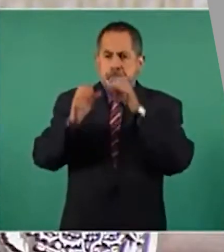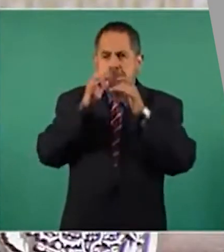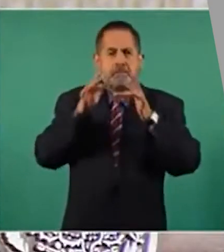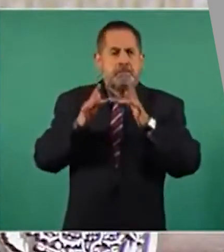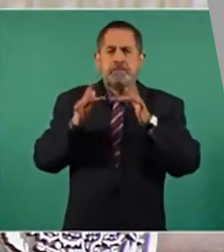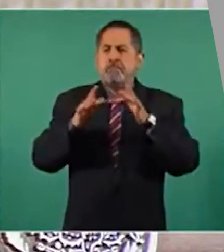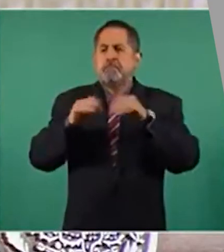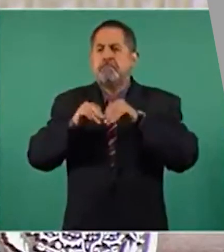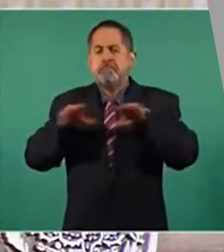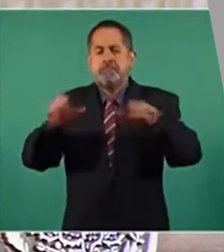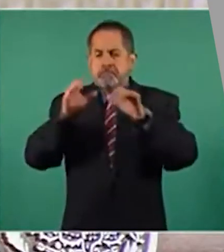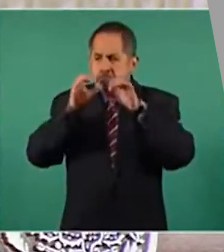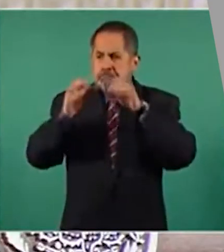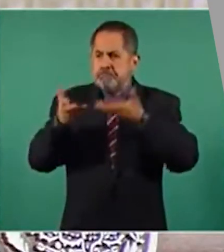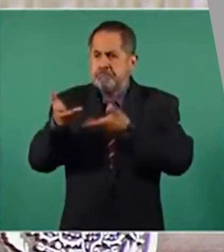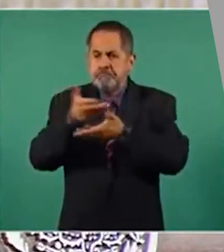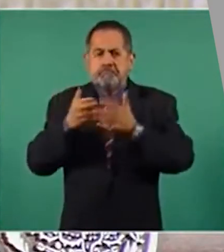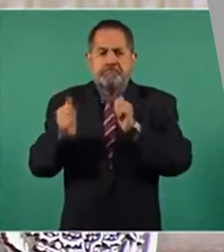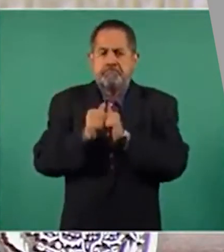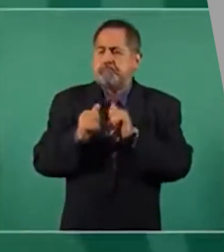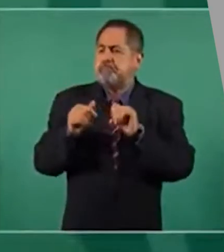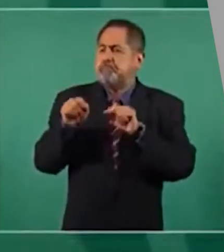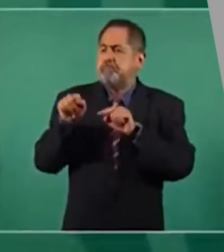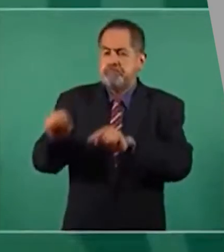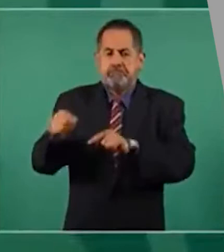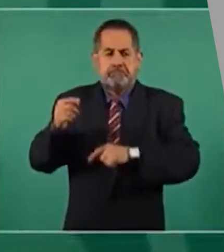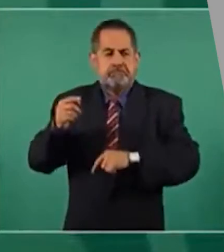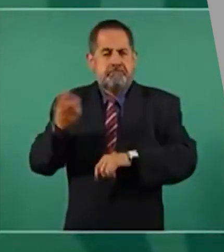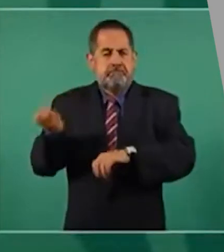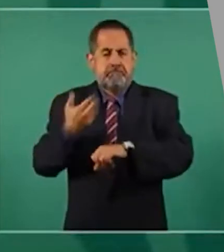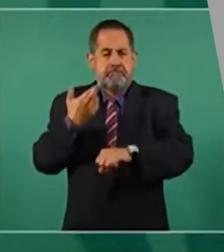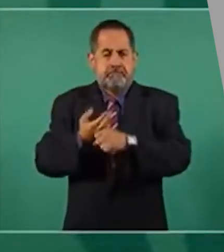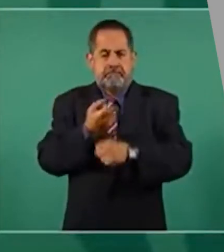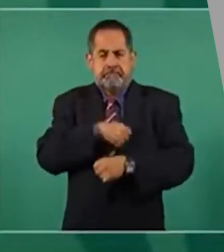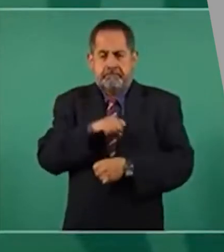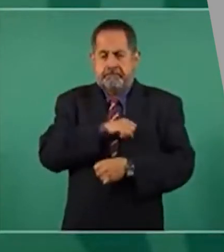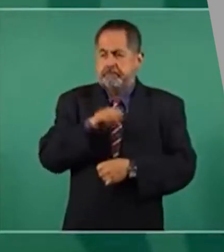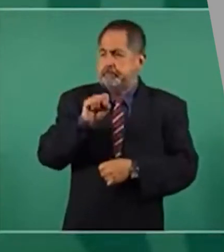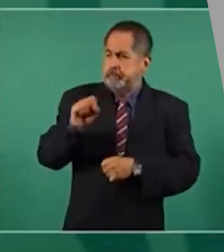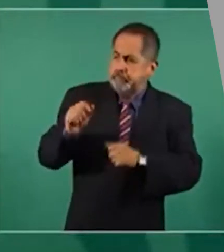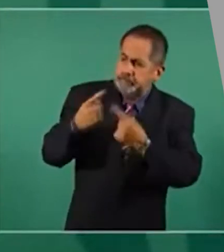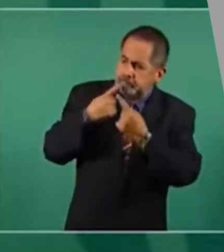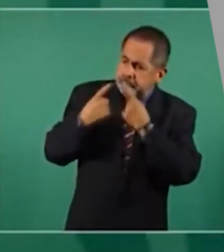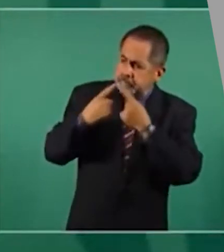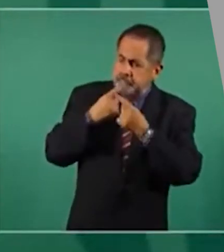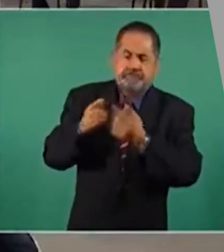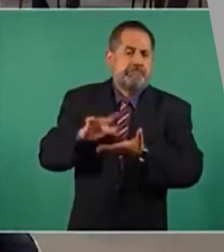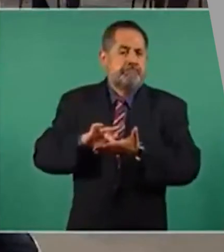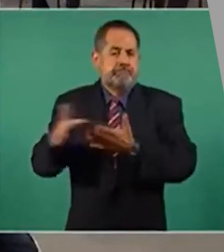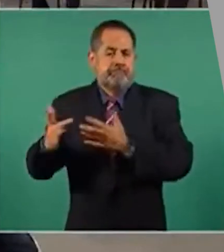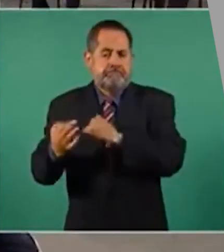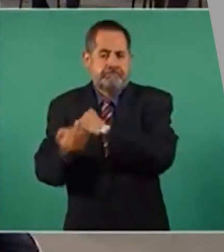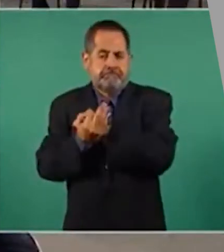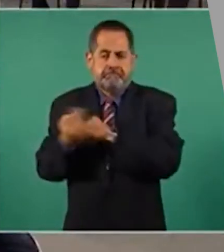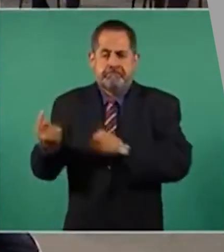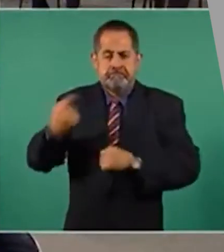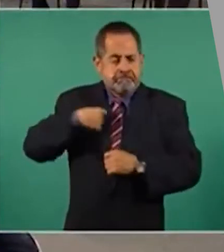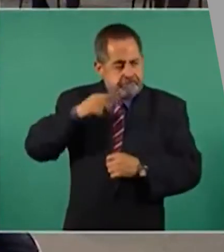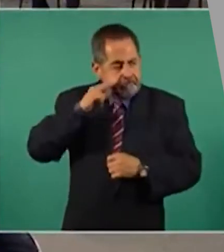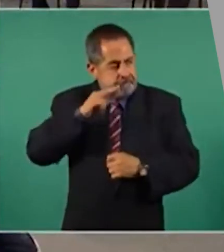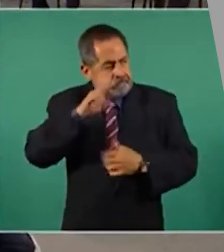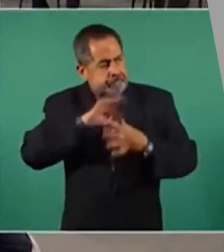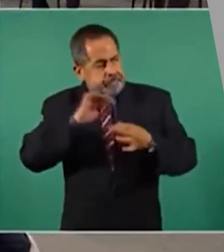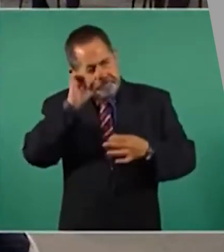que ha habido desde un principio aquí con la Secretaría de Salud que a quien agradezco, precisamente para tener el monitoreo de,